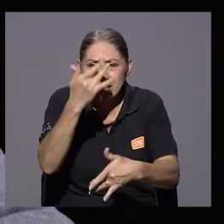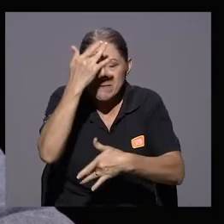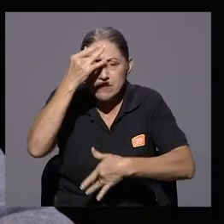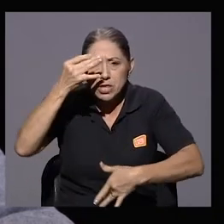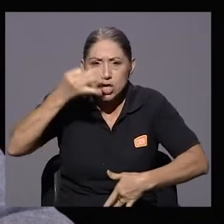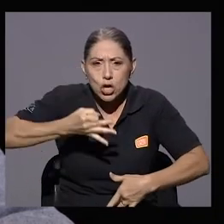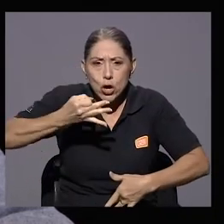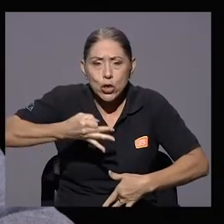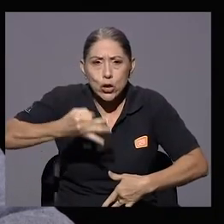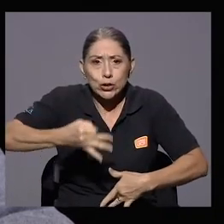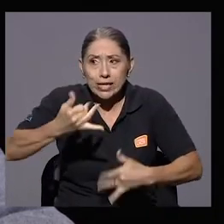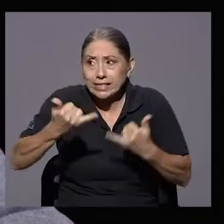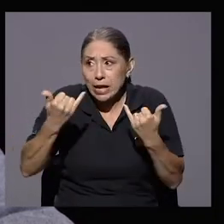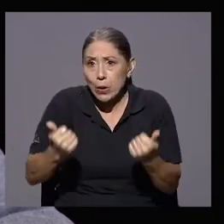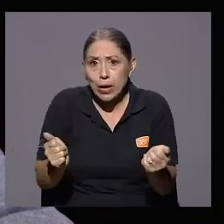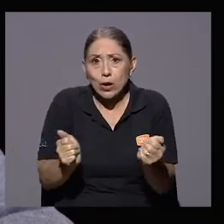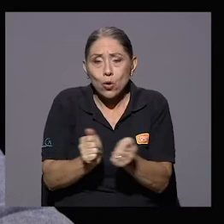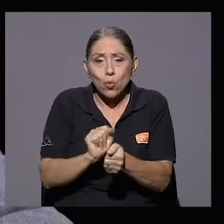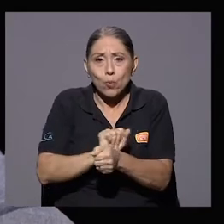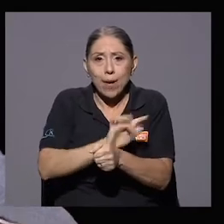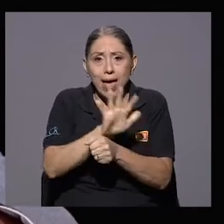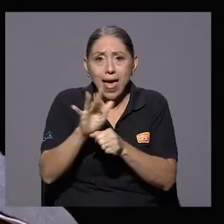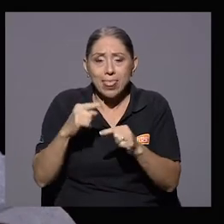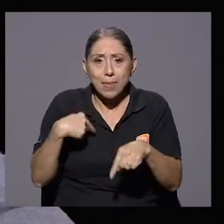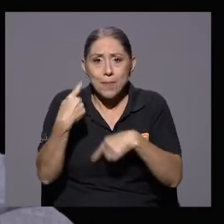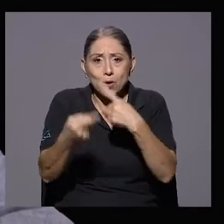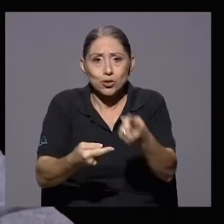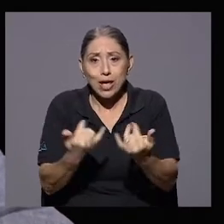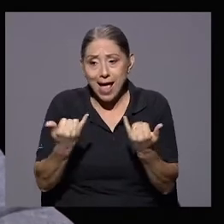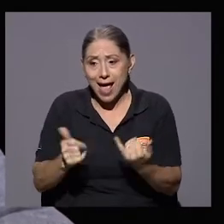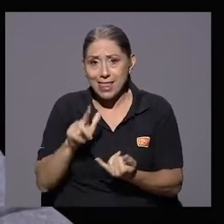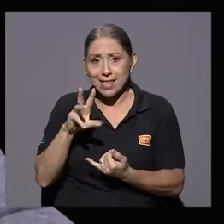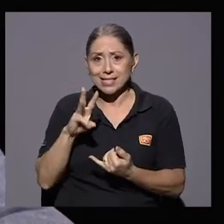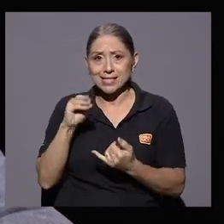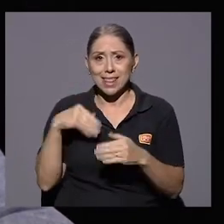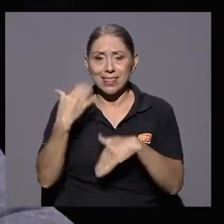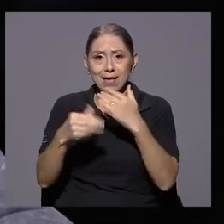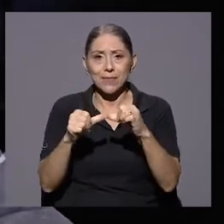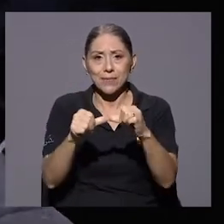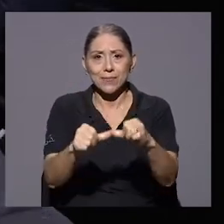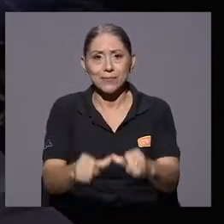en plena pandemia y pospandemia. Estamos en 360. Ya regresamos.